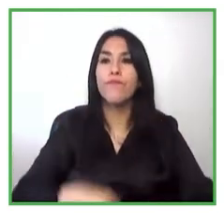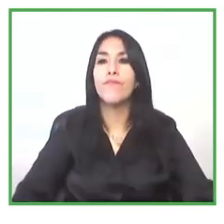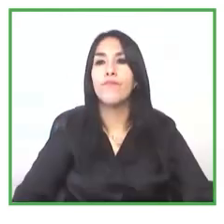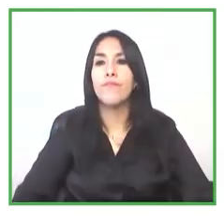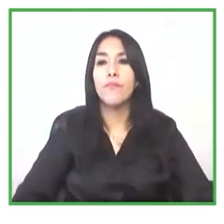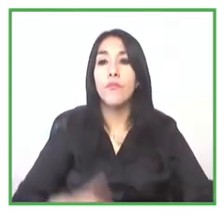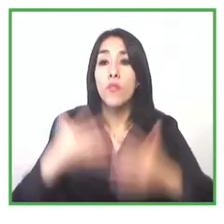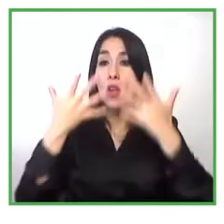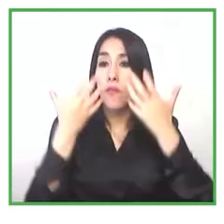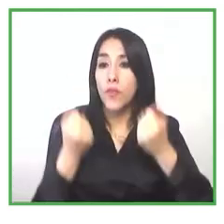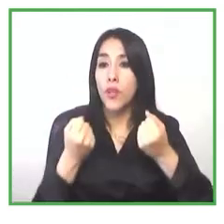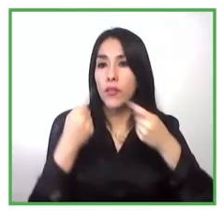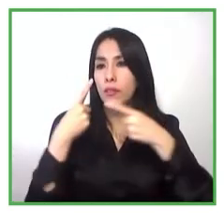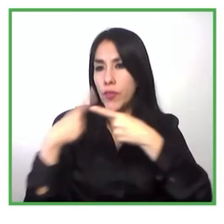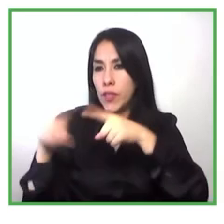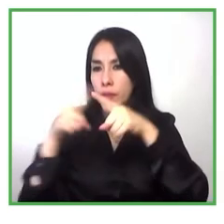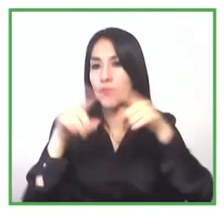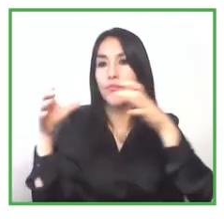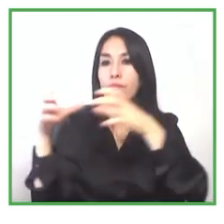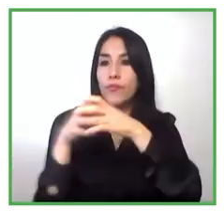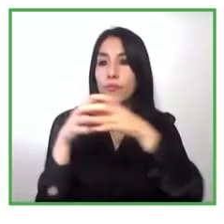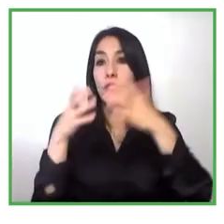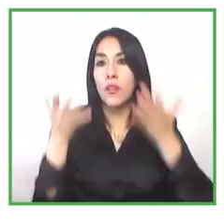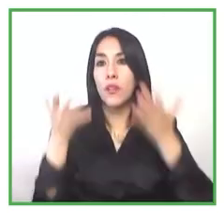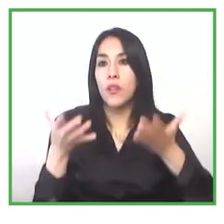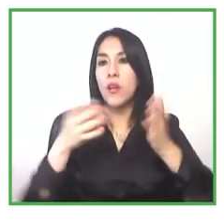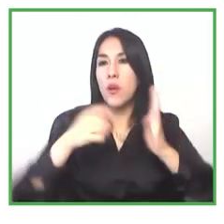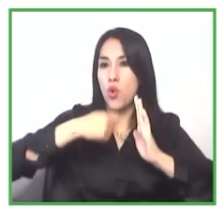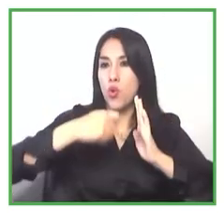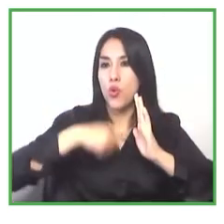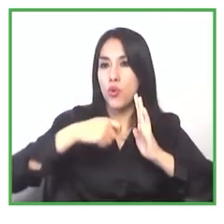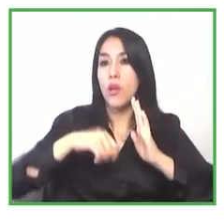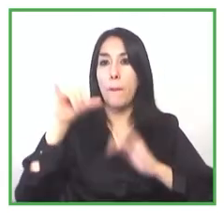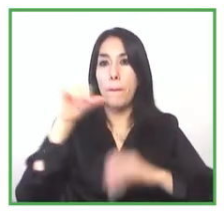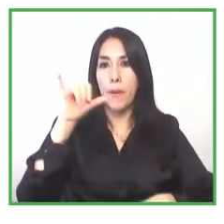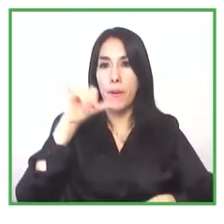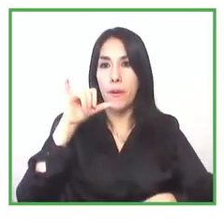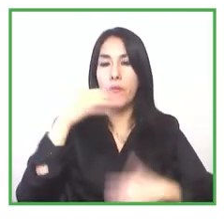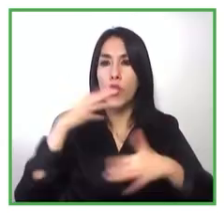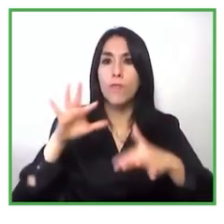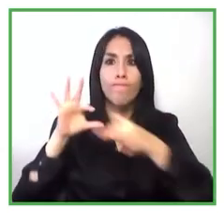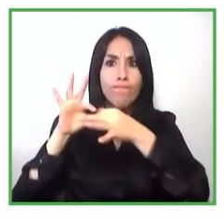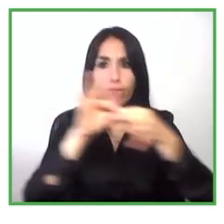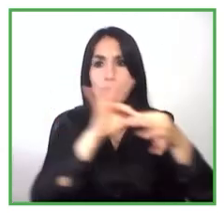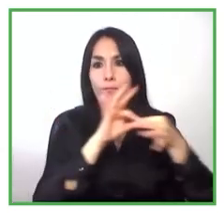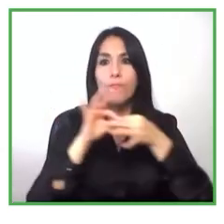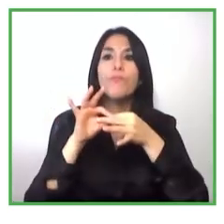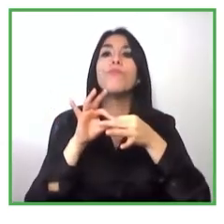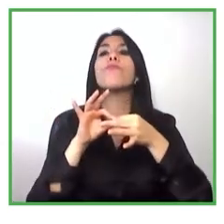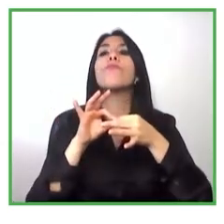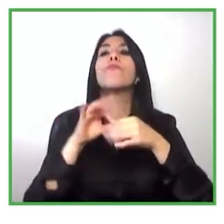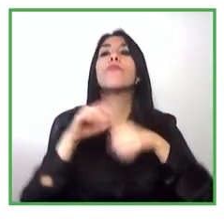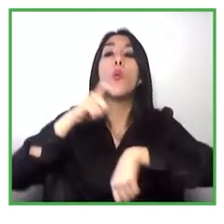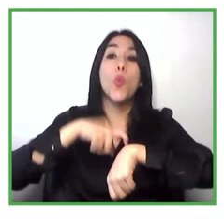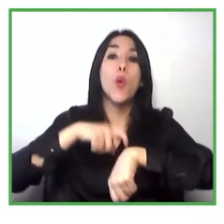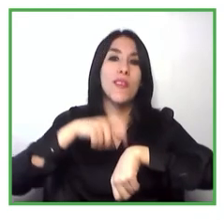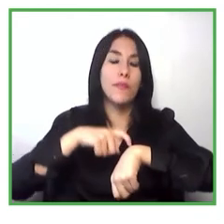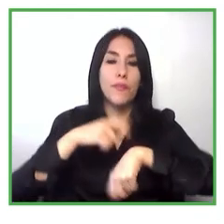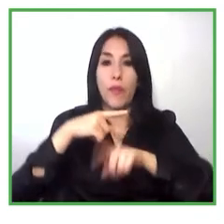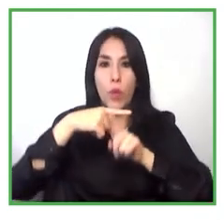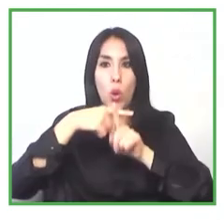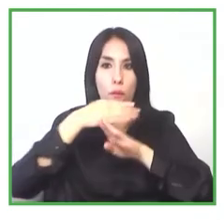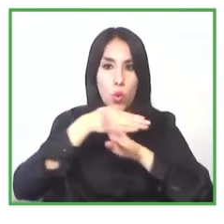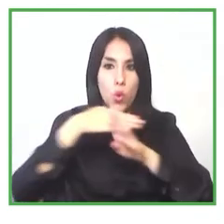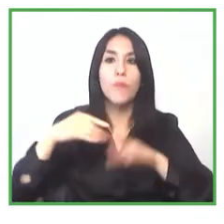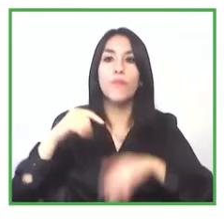importante y más estas vinculaciones de mediano plazo que estás contando donde van asumiendo distintos roles creo que es muy importante